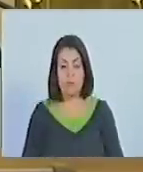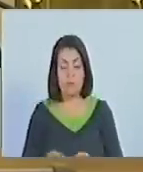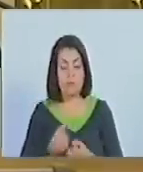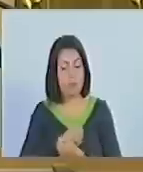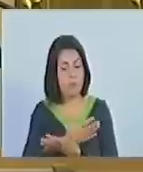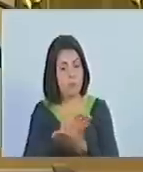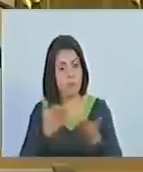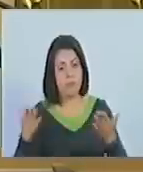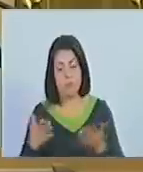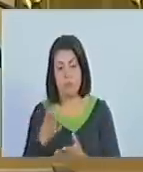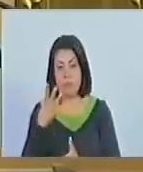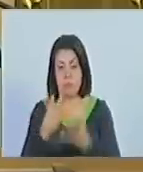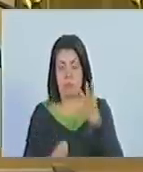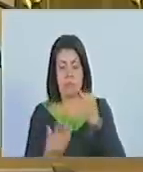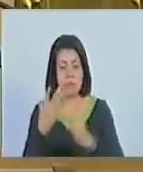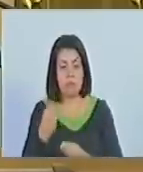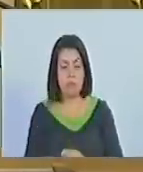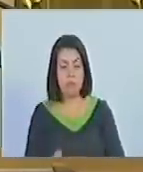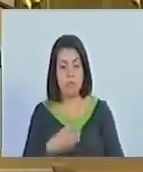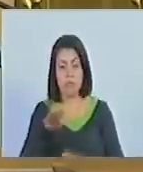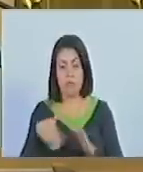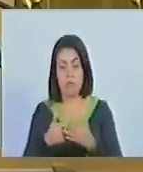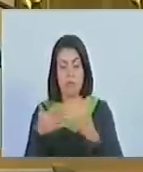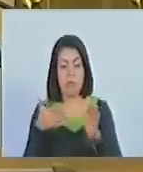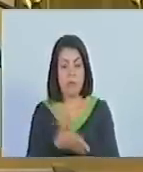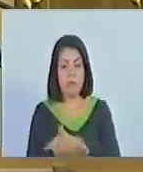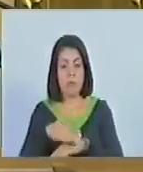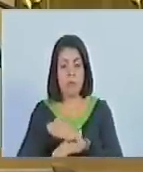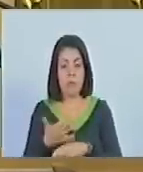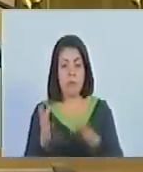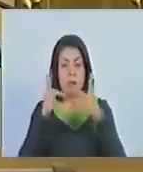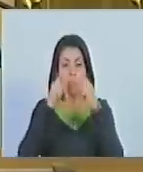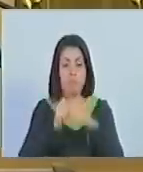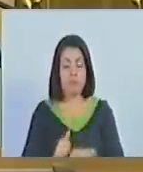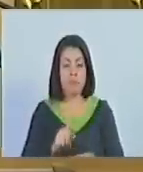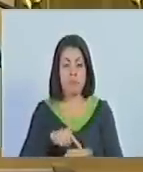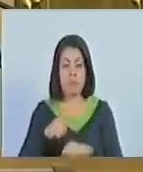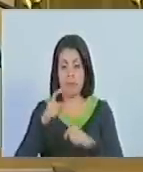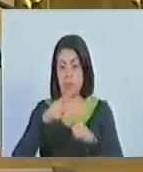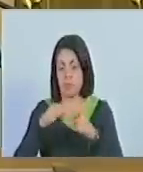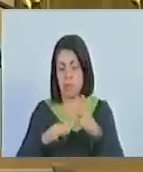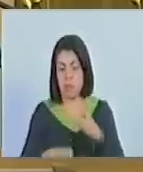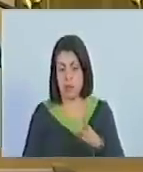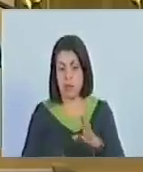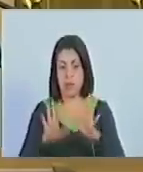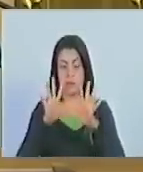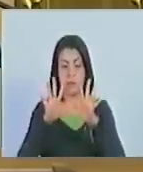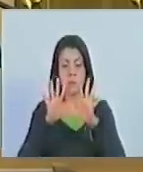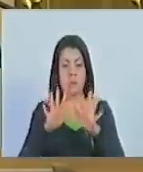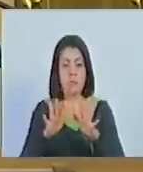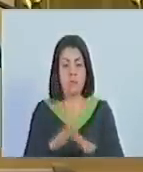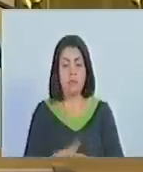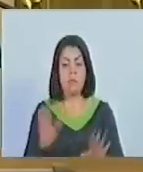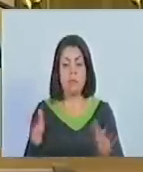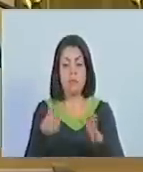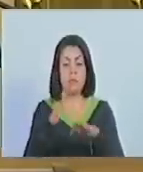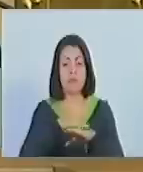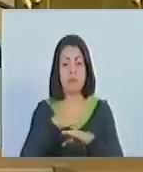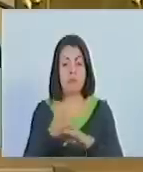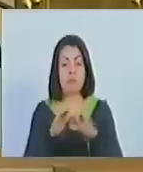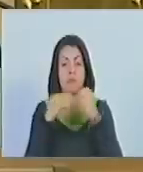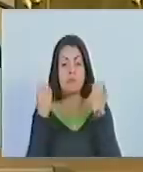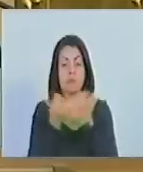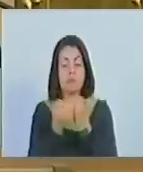orientar a los consejos comunales sobre la correcta administración de los recursos. Diez, fomentar la